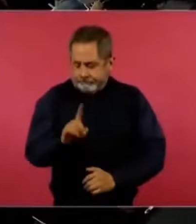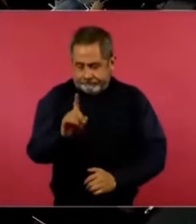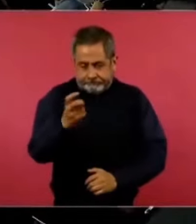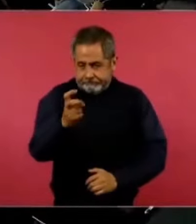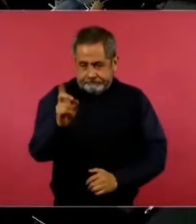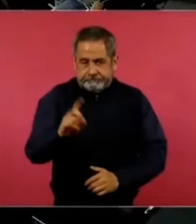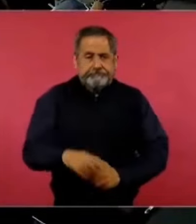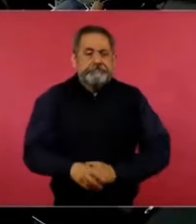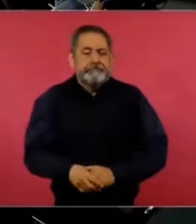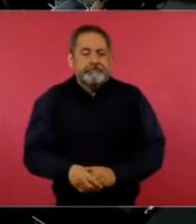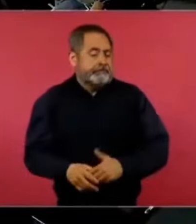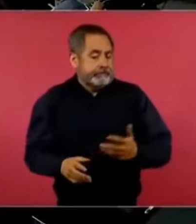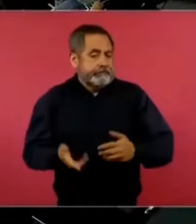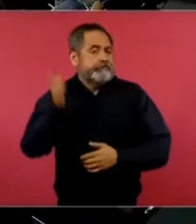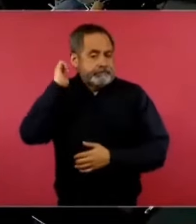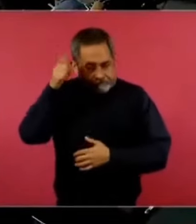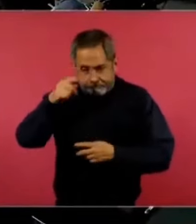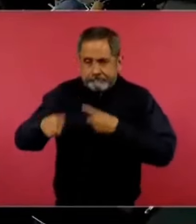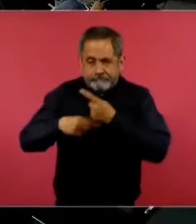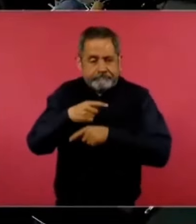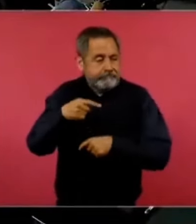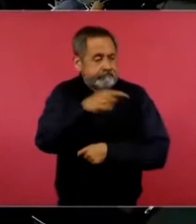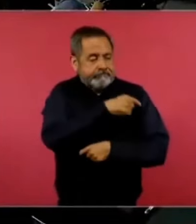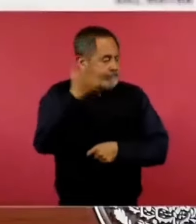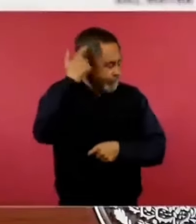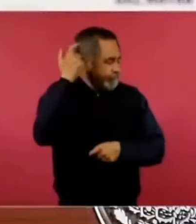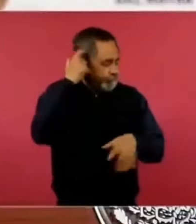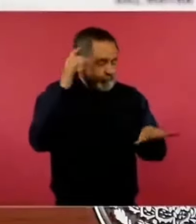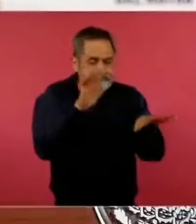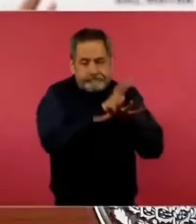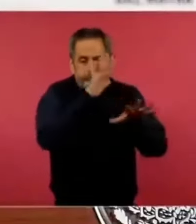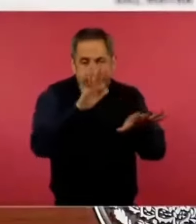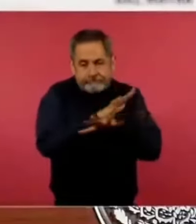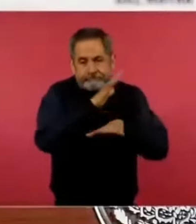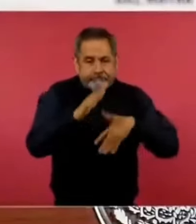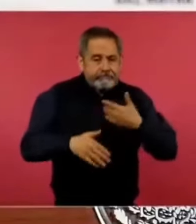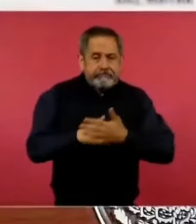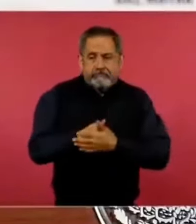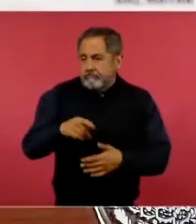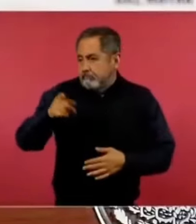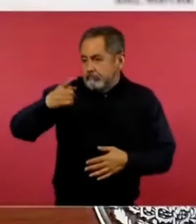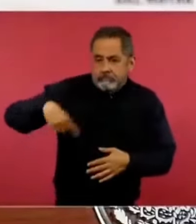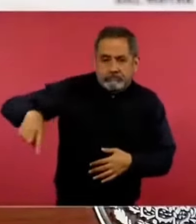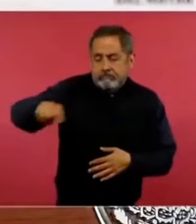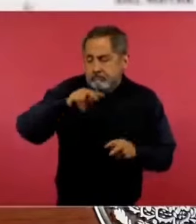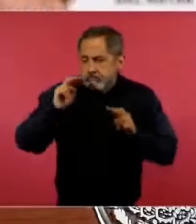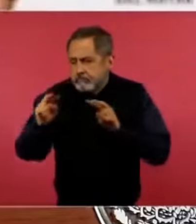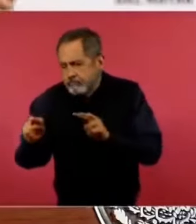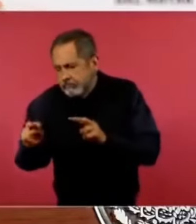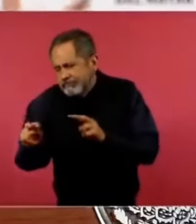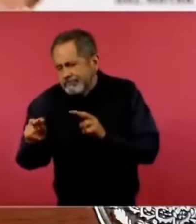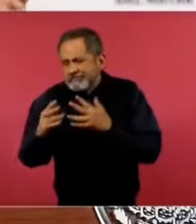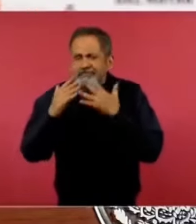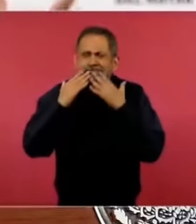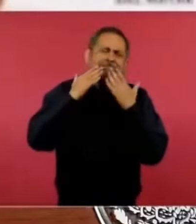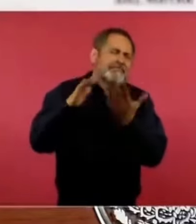Ojalá y vaya cambiando ese pensamiento. Porque yo tengo muchísimas